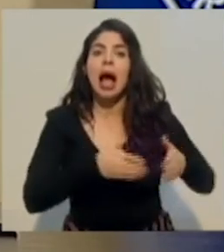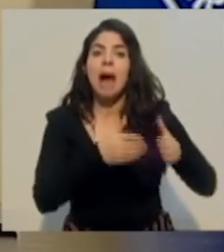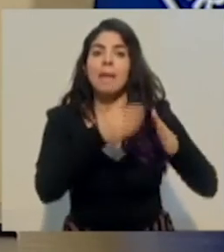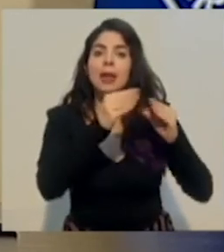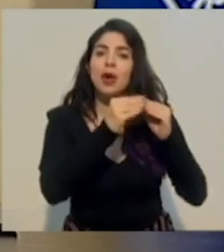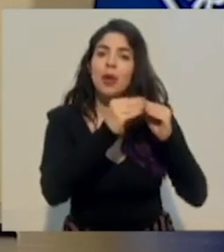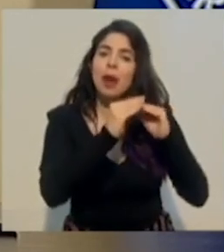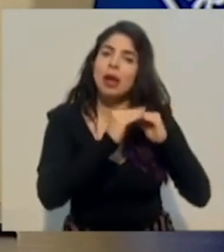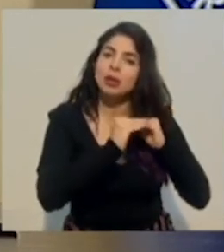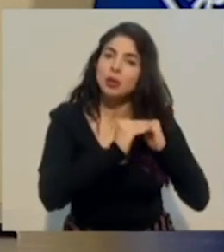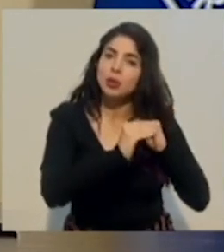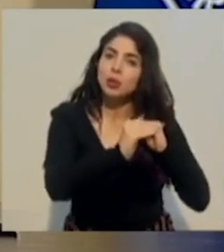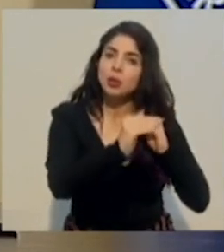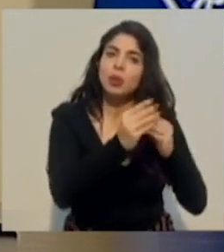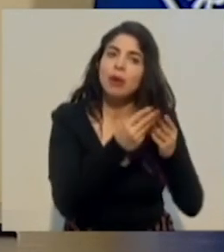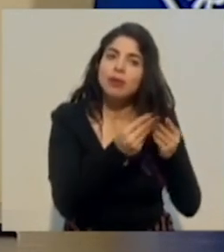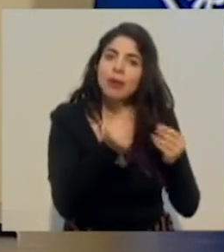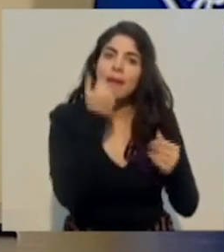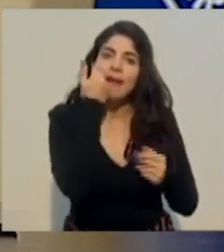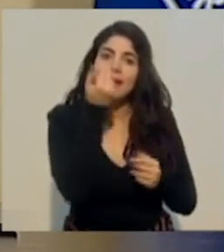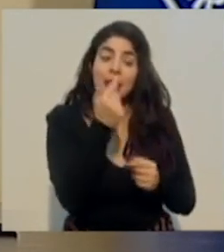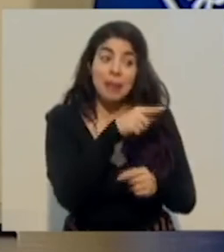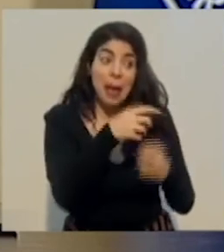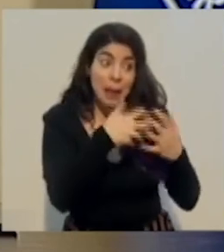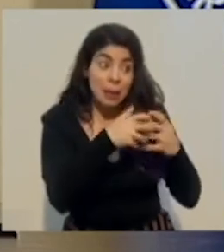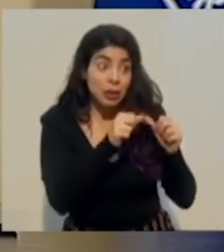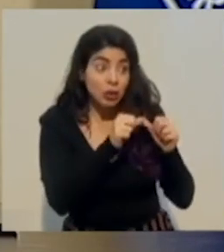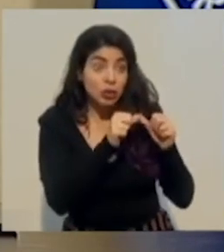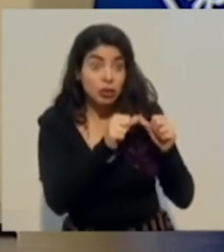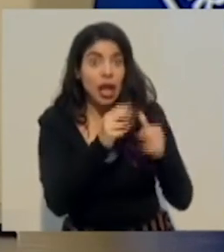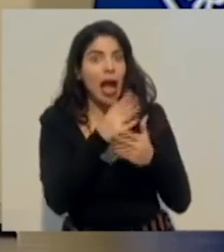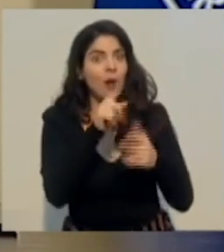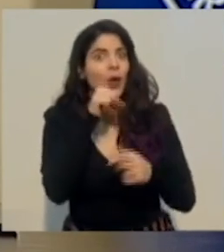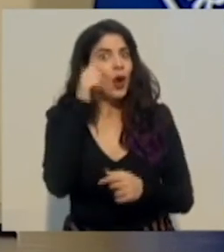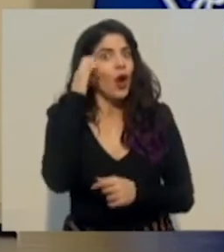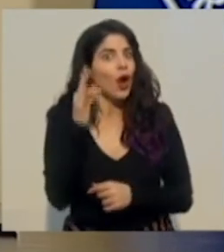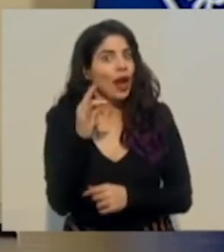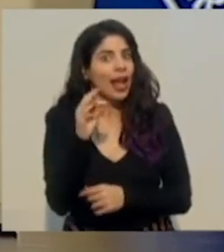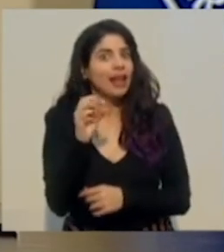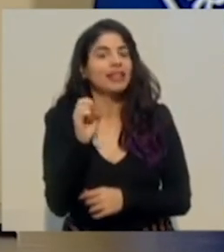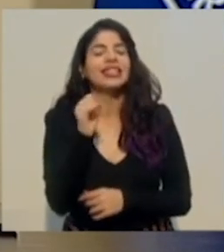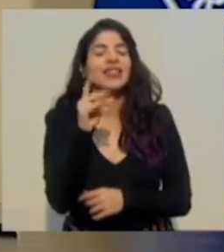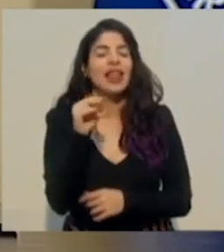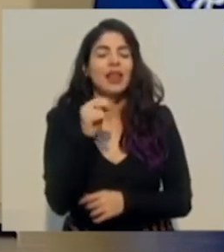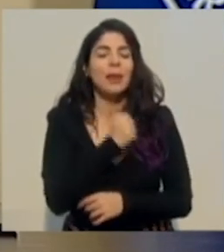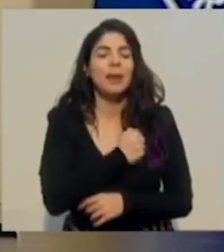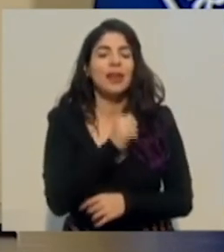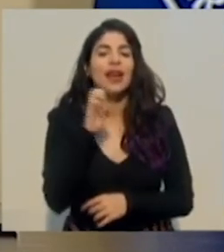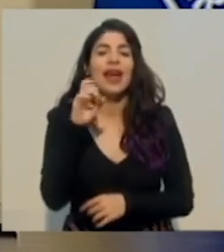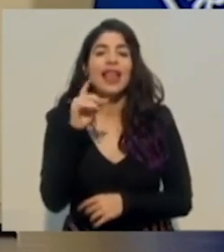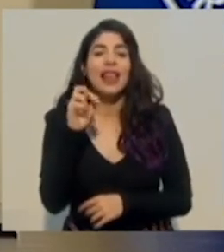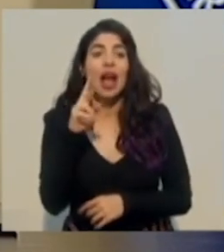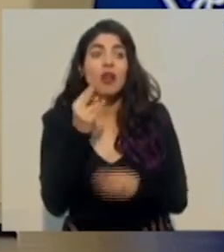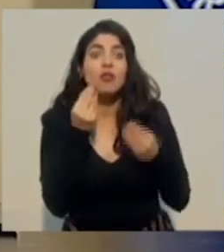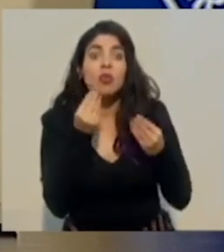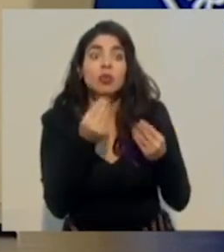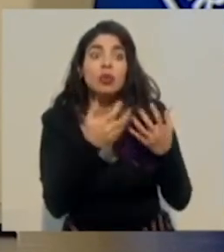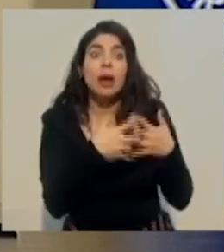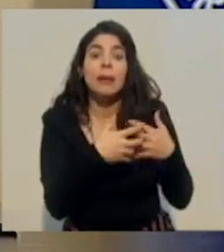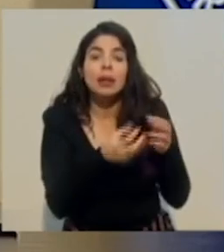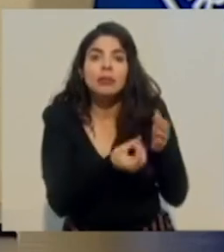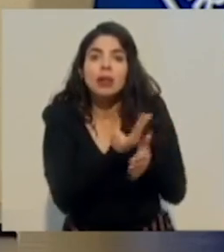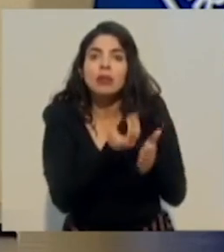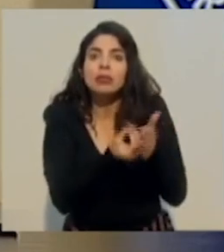funcionando, y aunque no lo creo, perdón, don Edgar, muchas han venido emergiendo, reconvertidas,